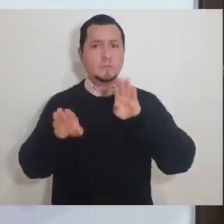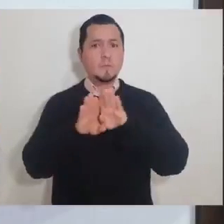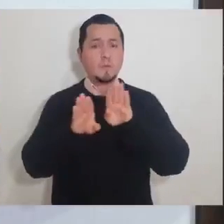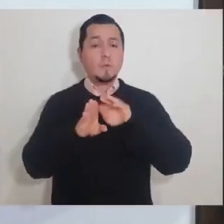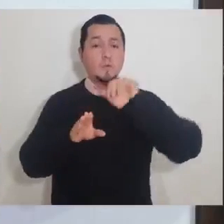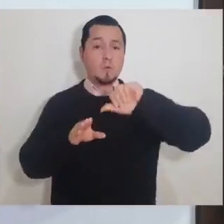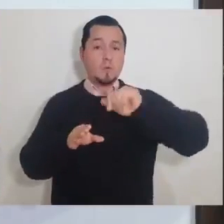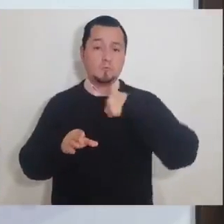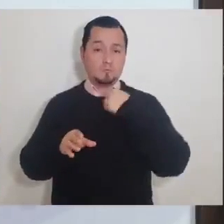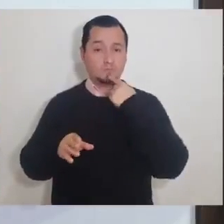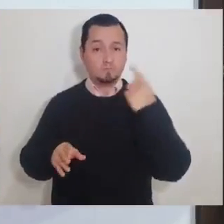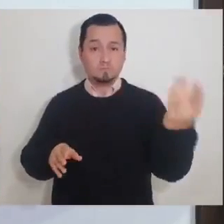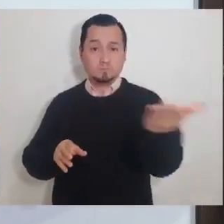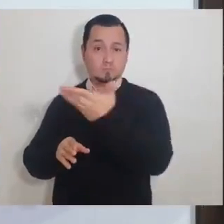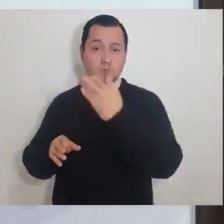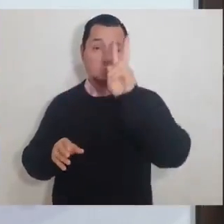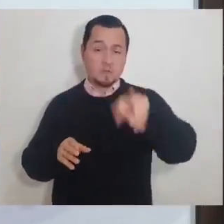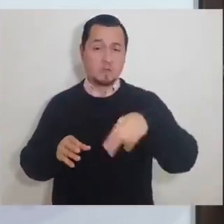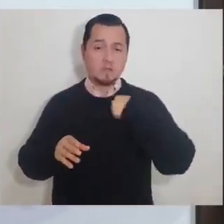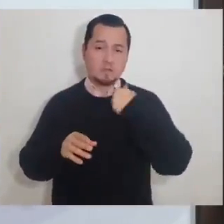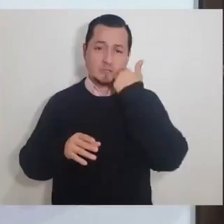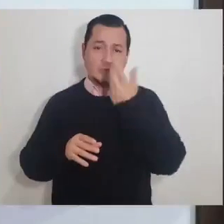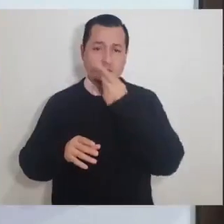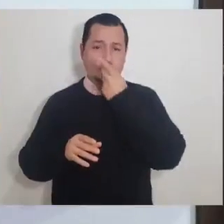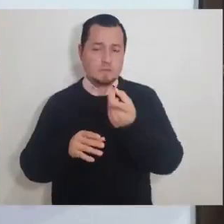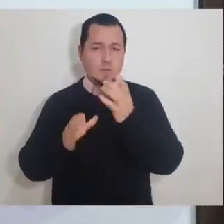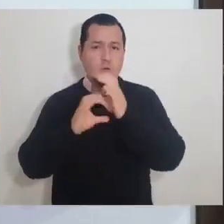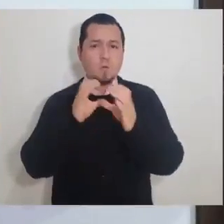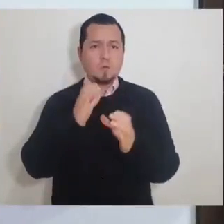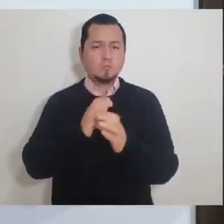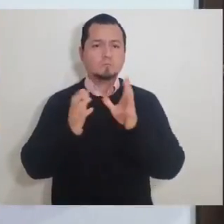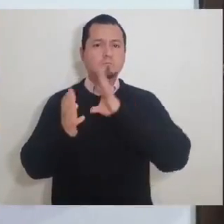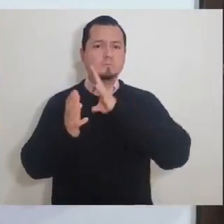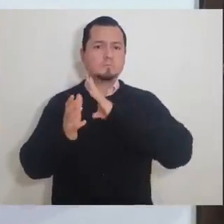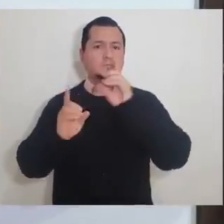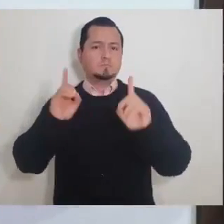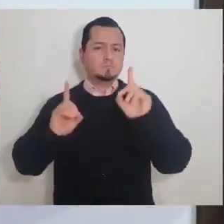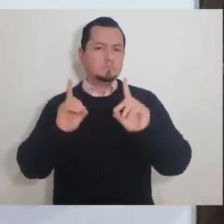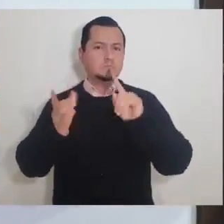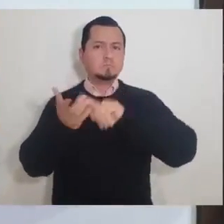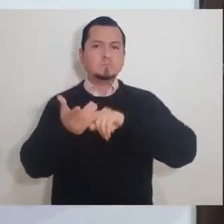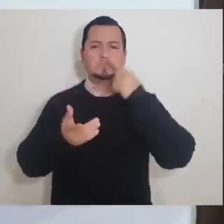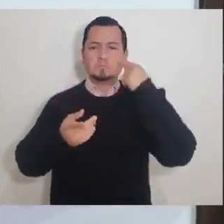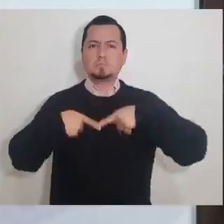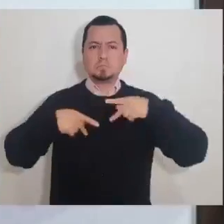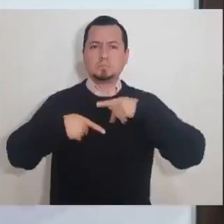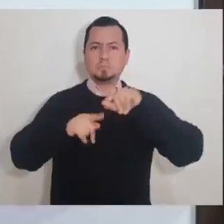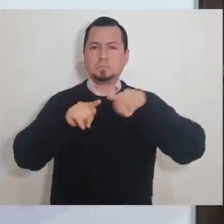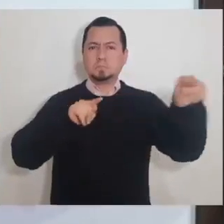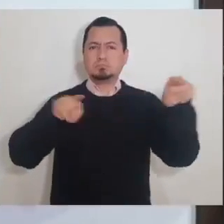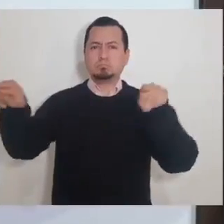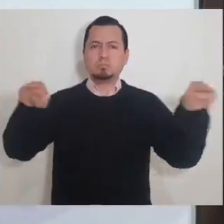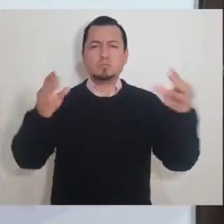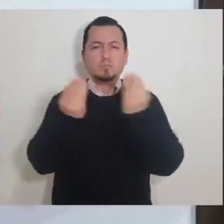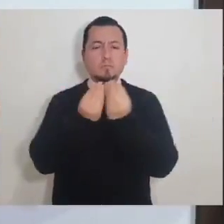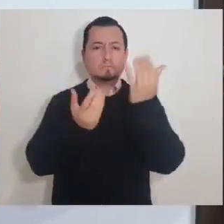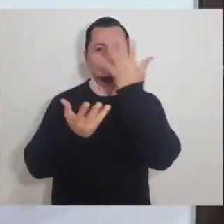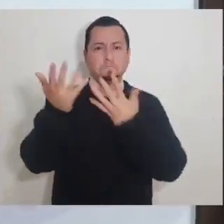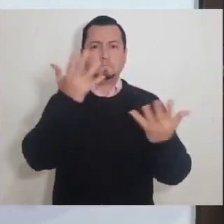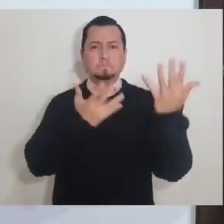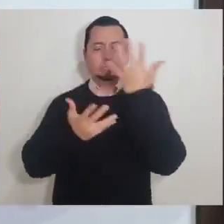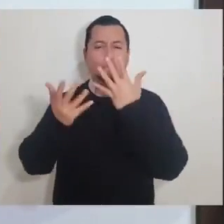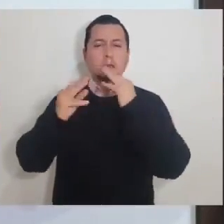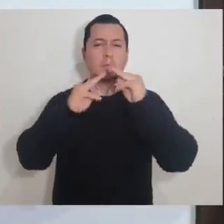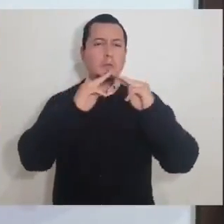parados. El día de me dirijo al pueblo de Jalisco precisamente para aclarar algunas cuestiones que se han estado ventilando en distintos medios de comunicación en los últimos días